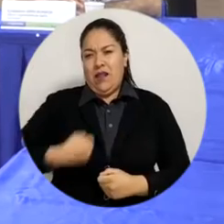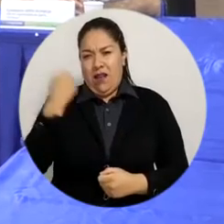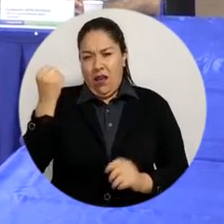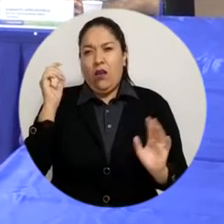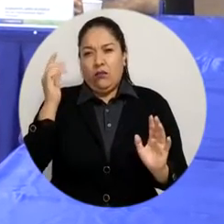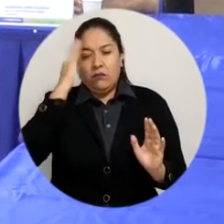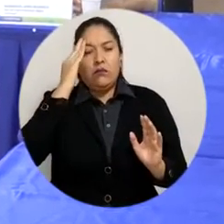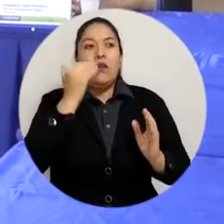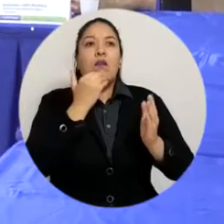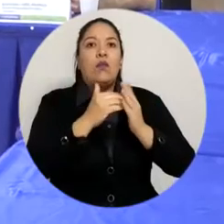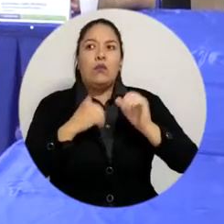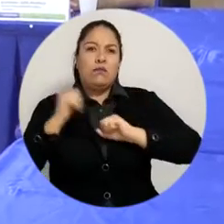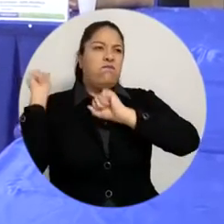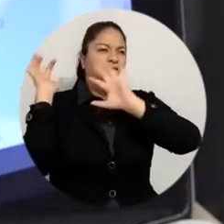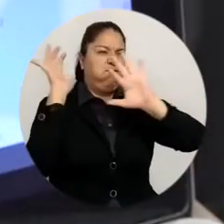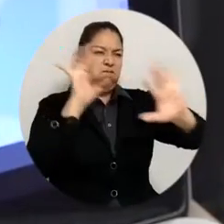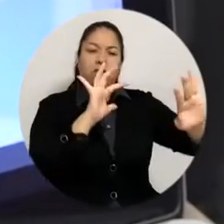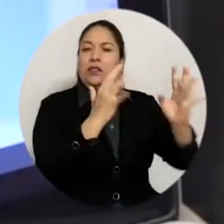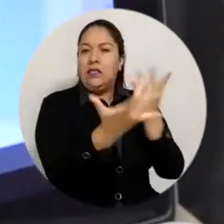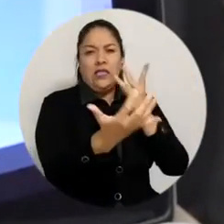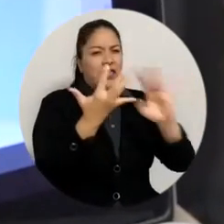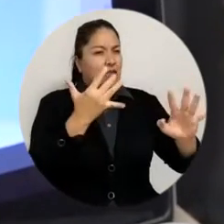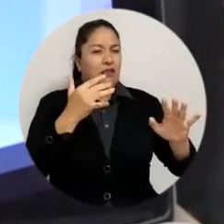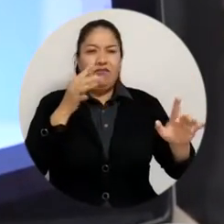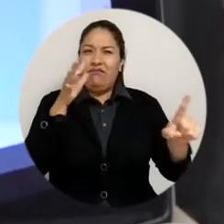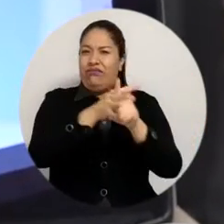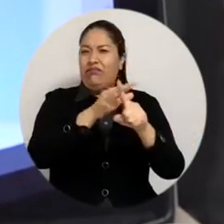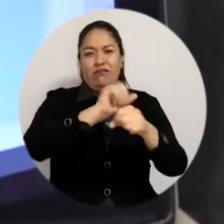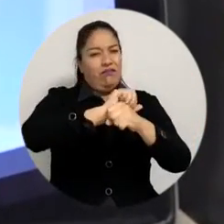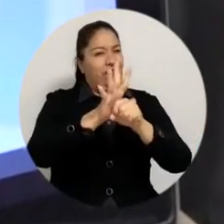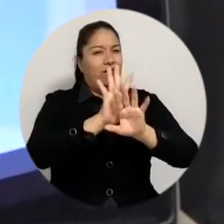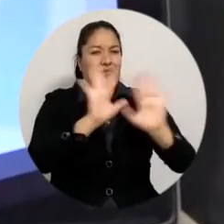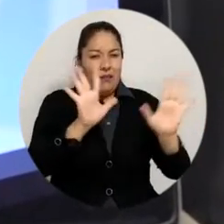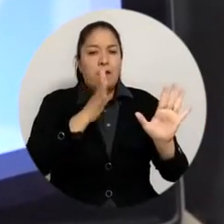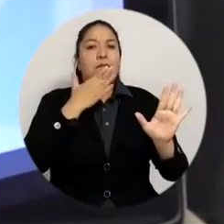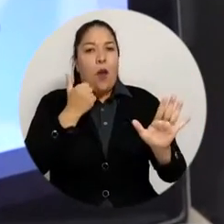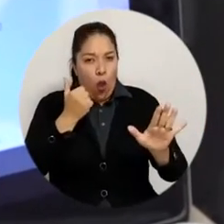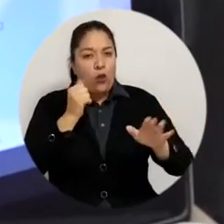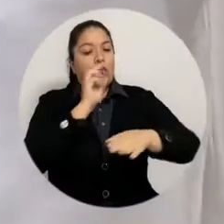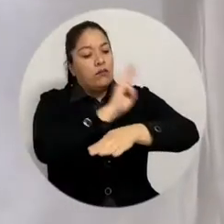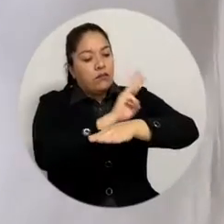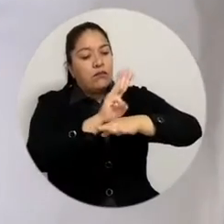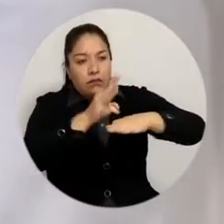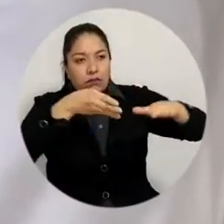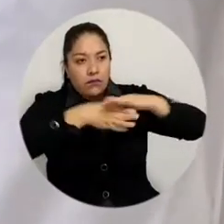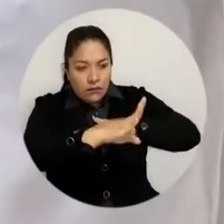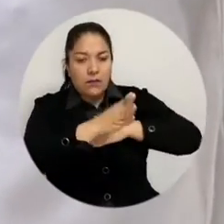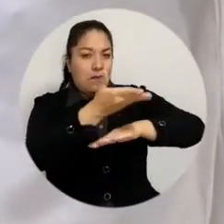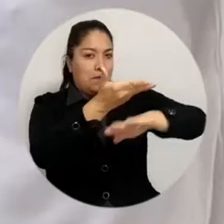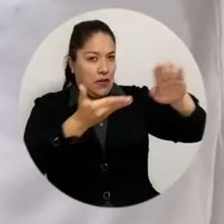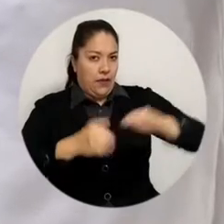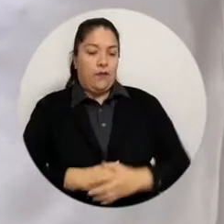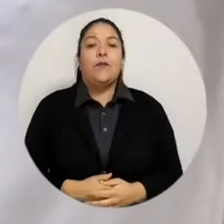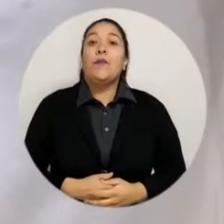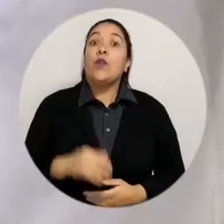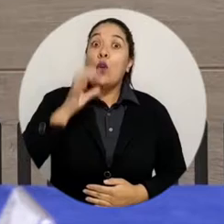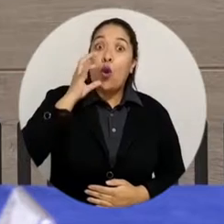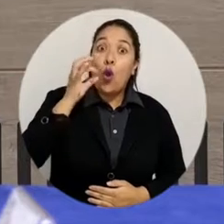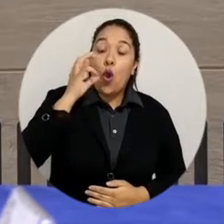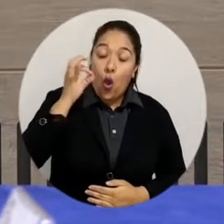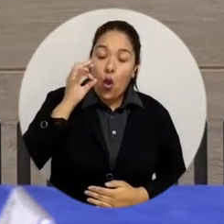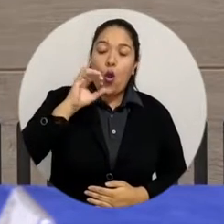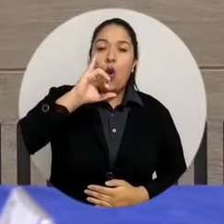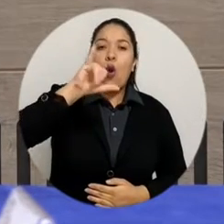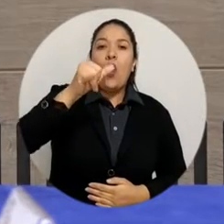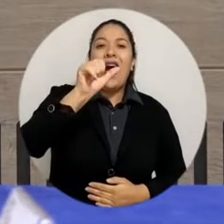aglomeraciones o aumento de riesgos de contagios por el COVID-19. La plataforma digital diseñada por el graduado Jairo Mendoza